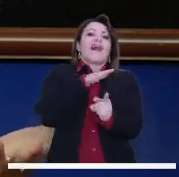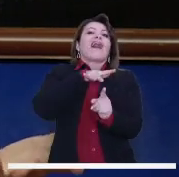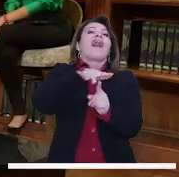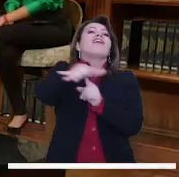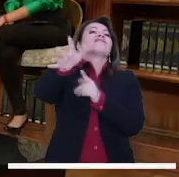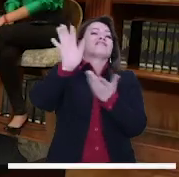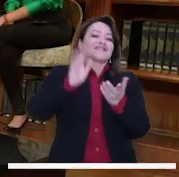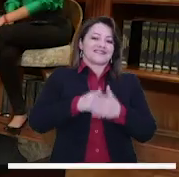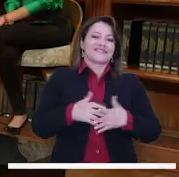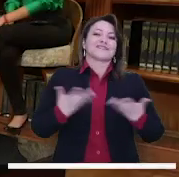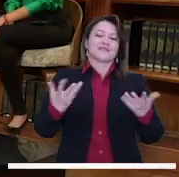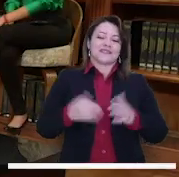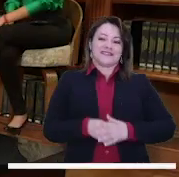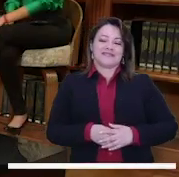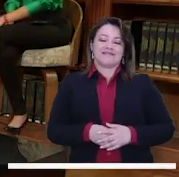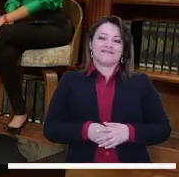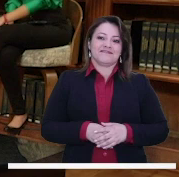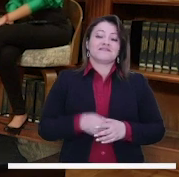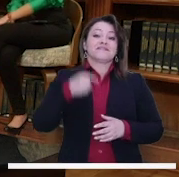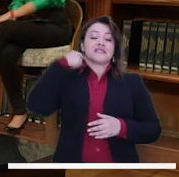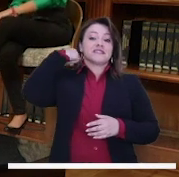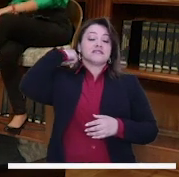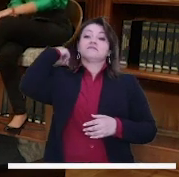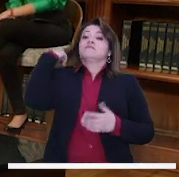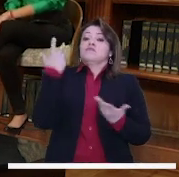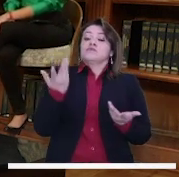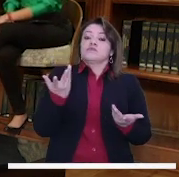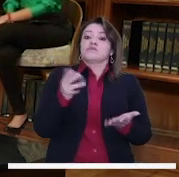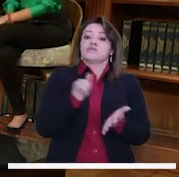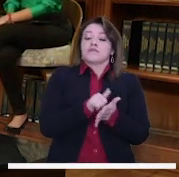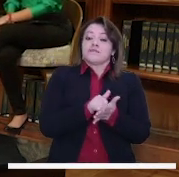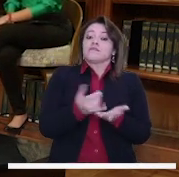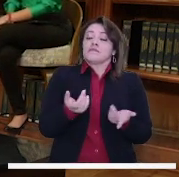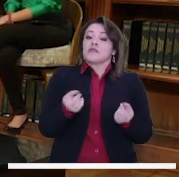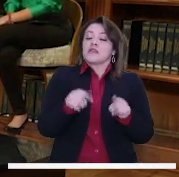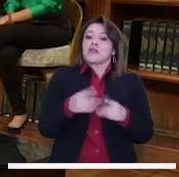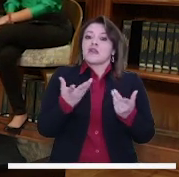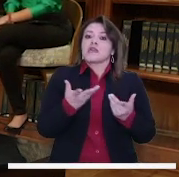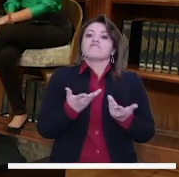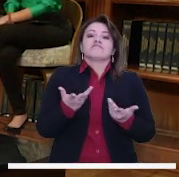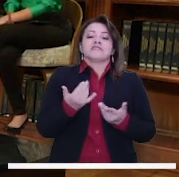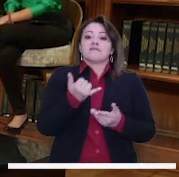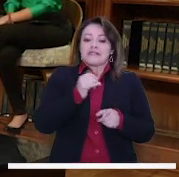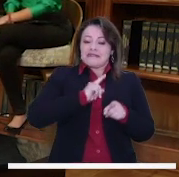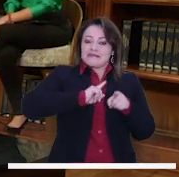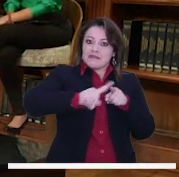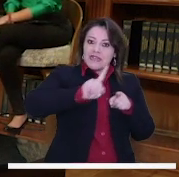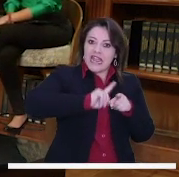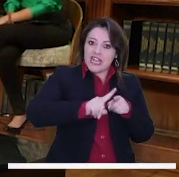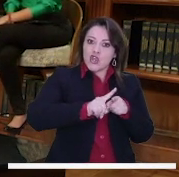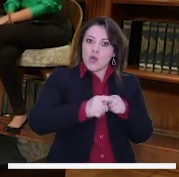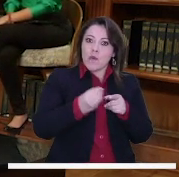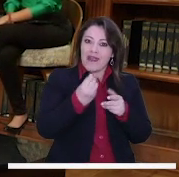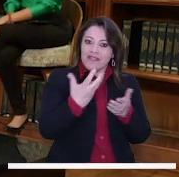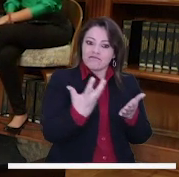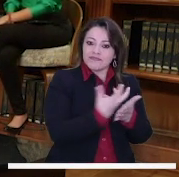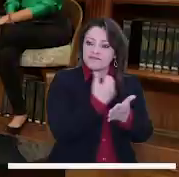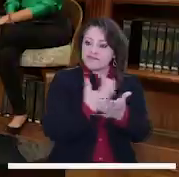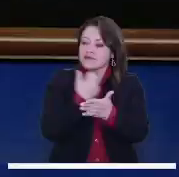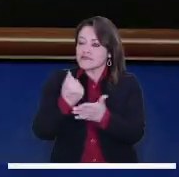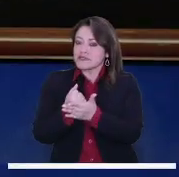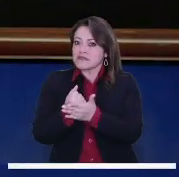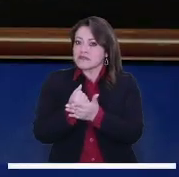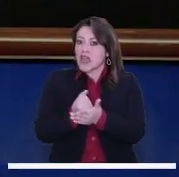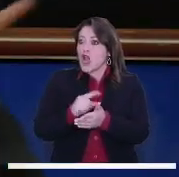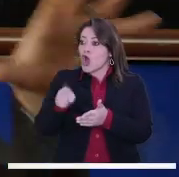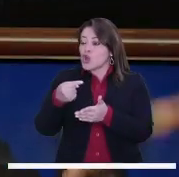ese peso a ellos. Y a pesar de eso, hay un déficit tan grande entre lo que Transmilenio recoge y lo que cuesta